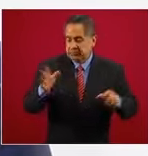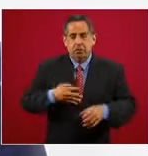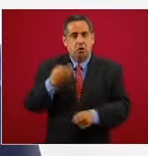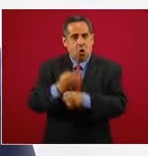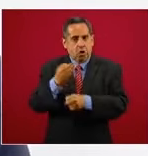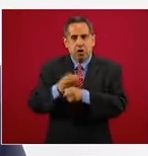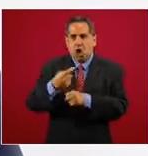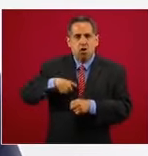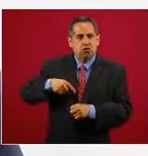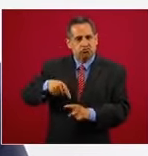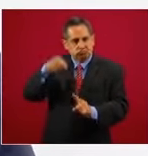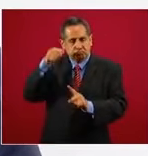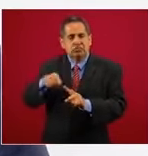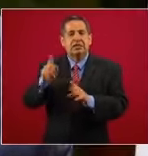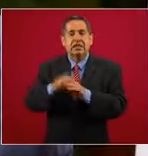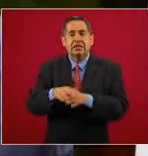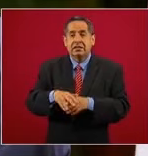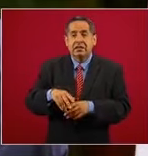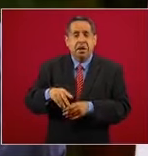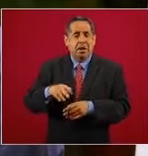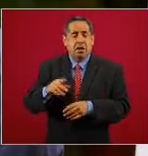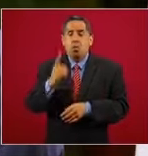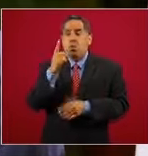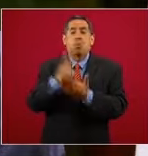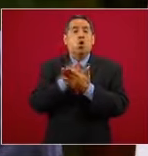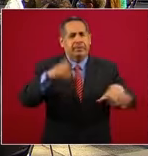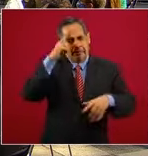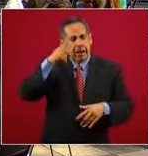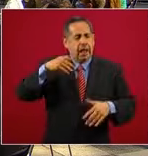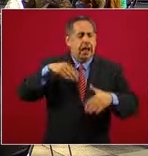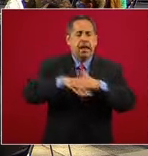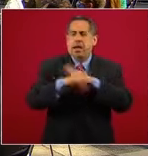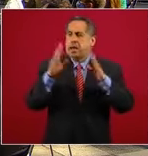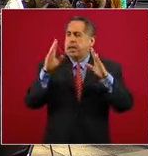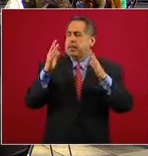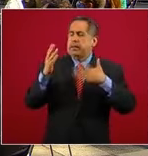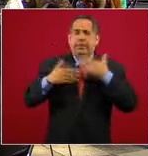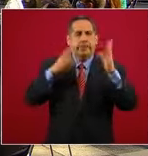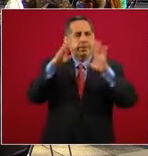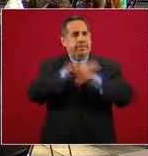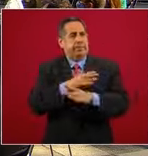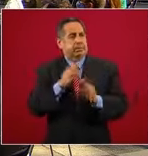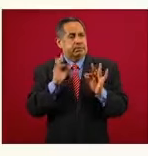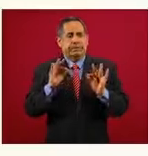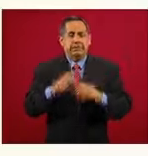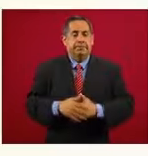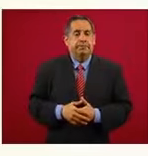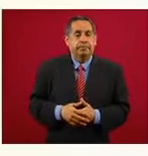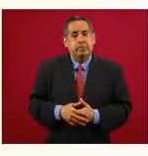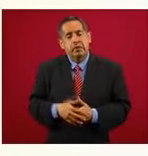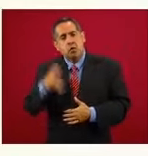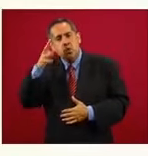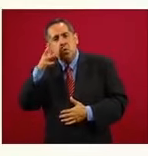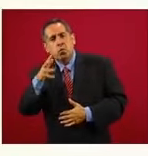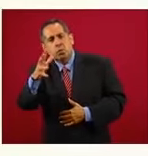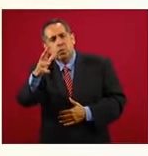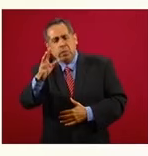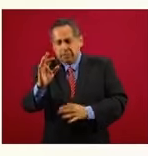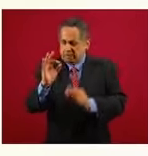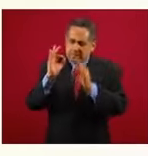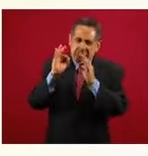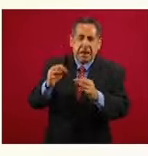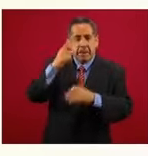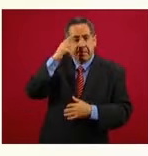reforestación más importante del mundo. Vamos viento en popa en la construcción del